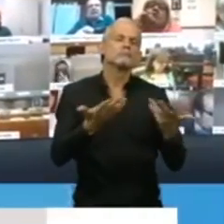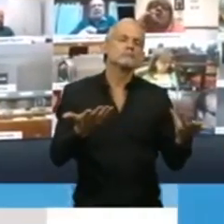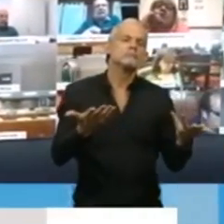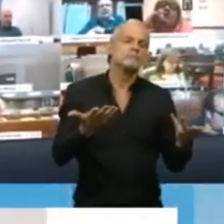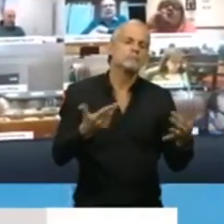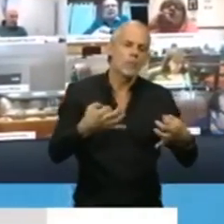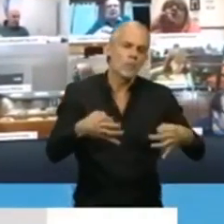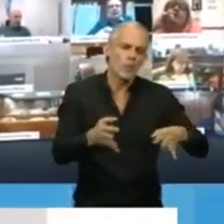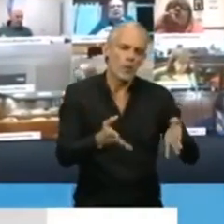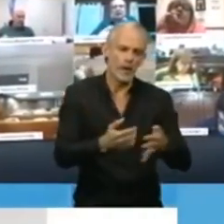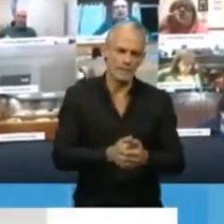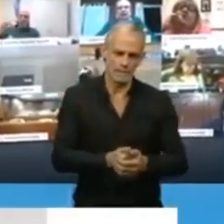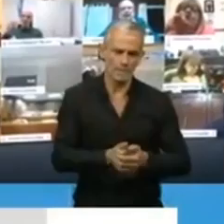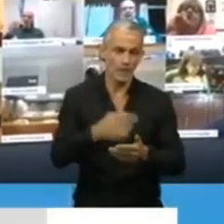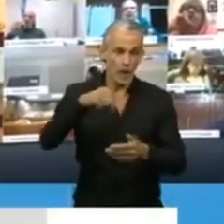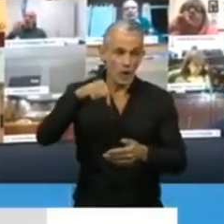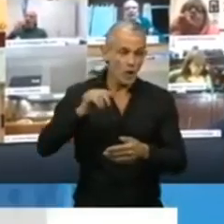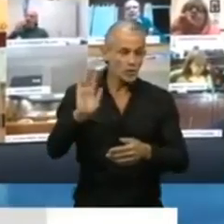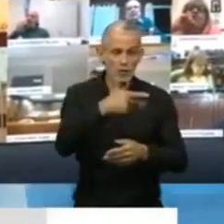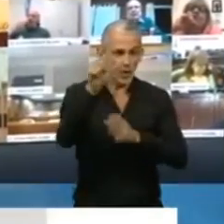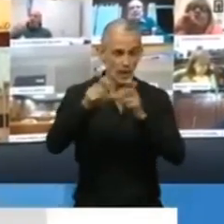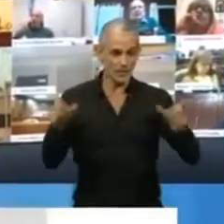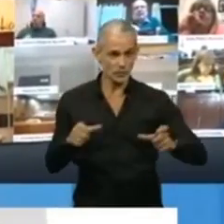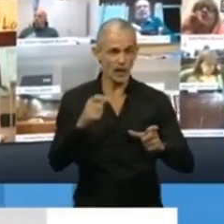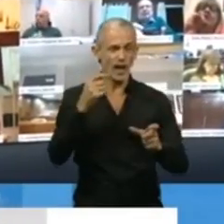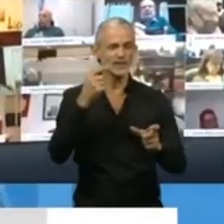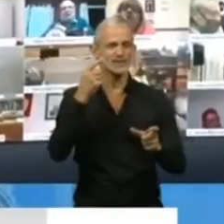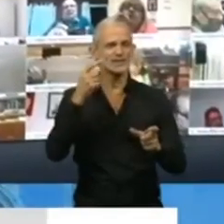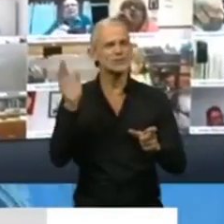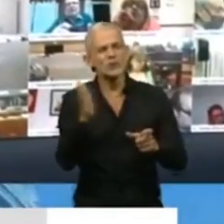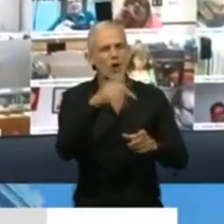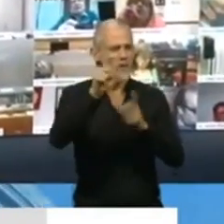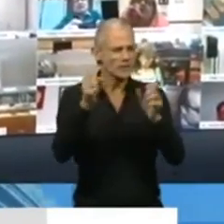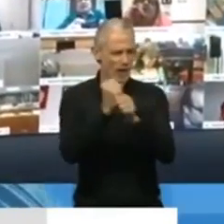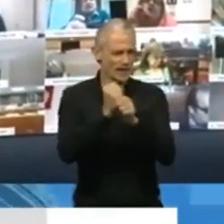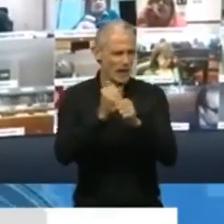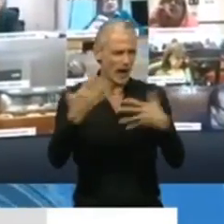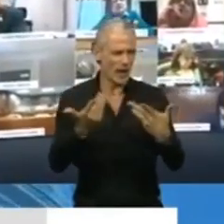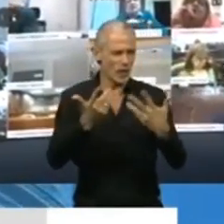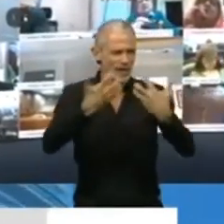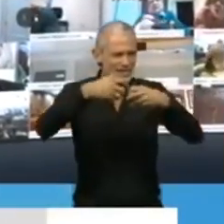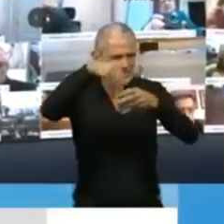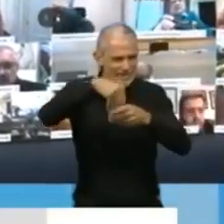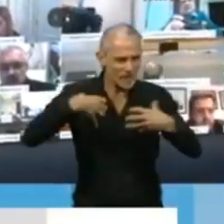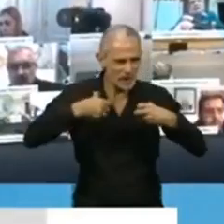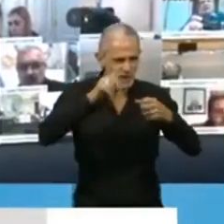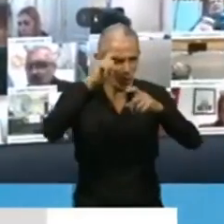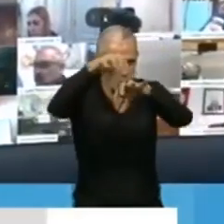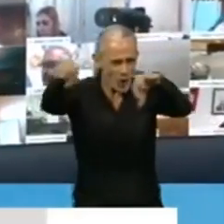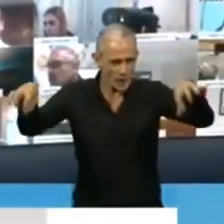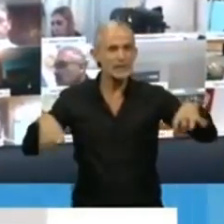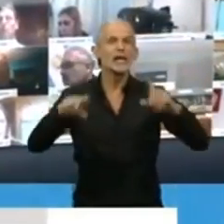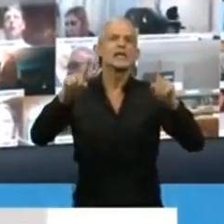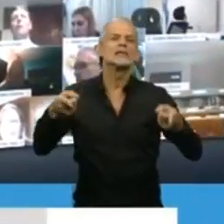Estamos hoy todos los trabajadores, y cuando hablamos de todos los trabajadores del sistema de salud, hablamos